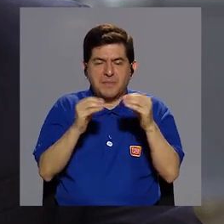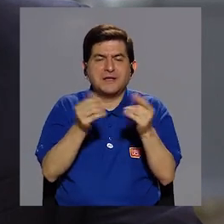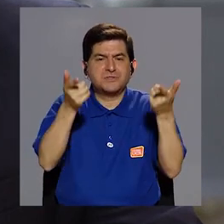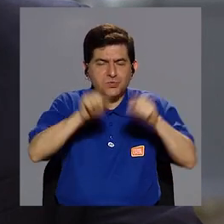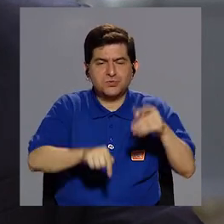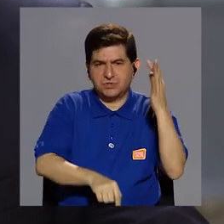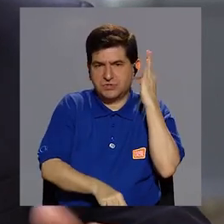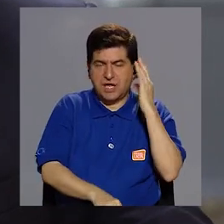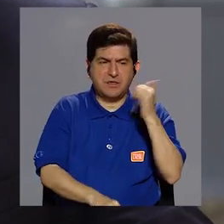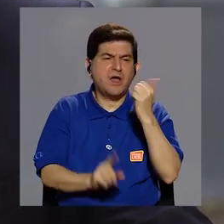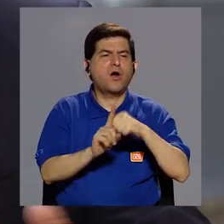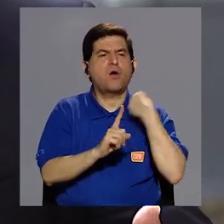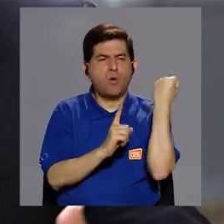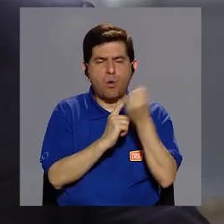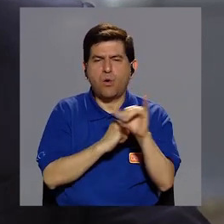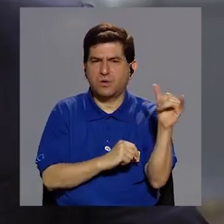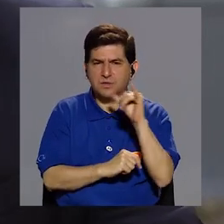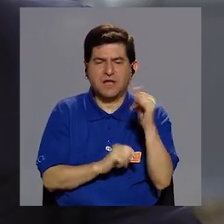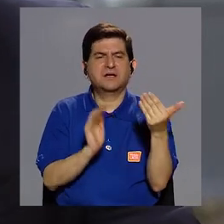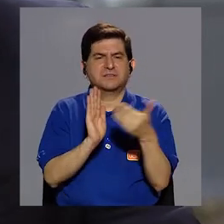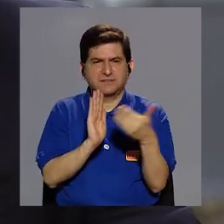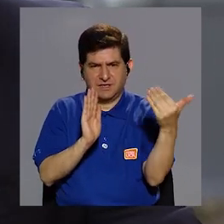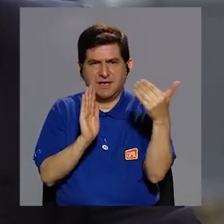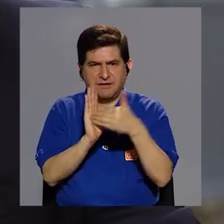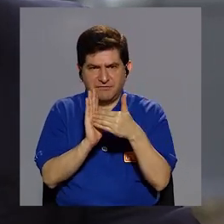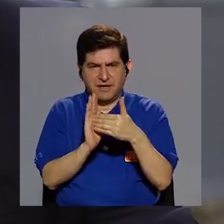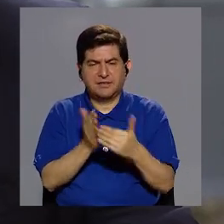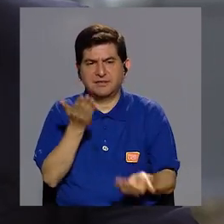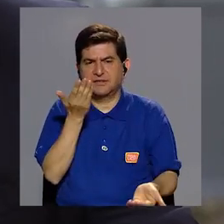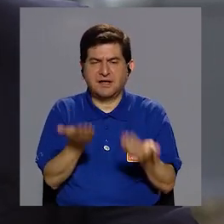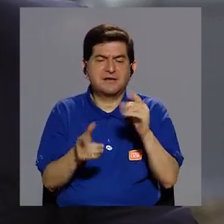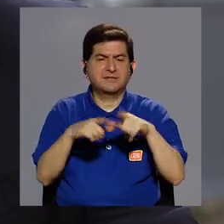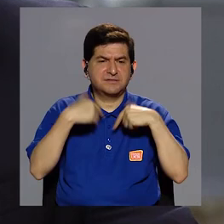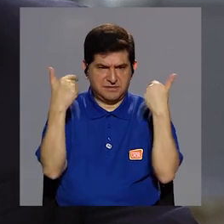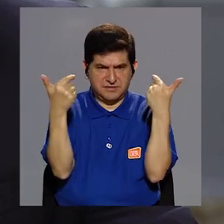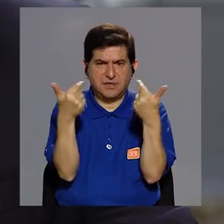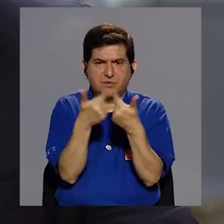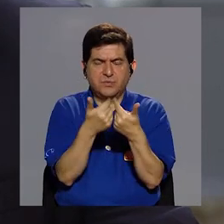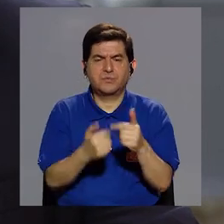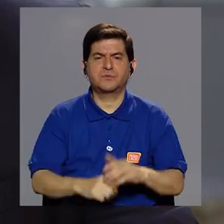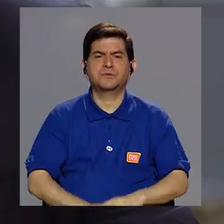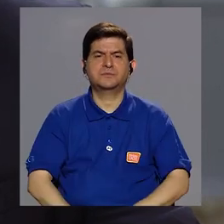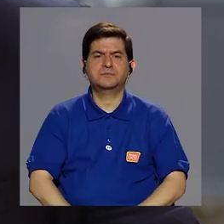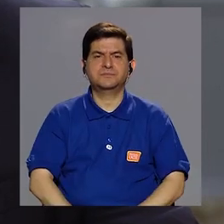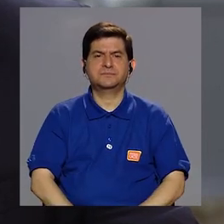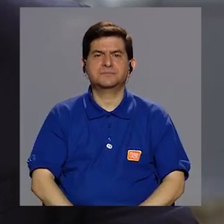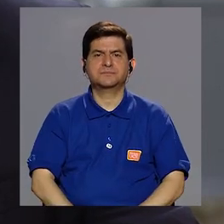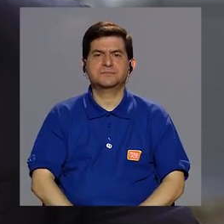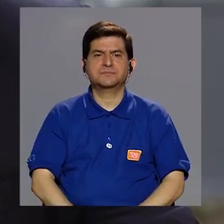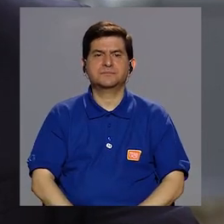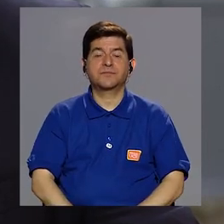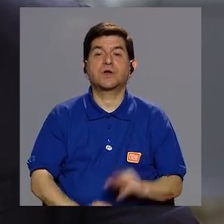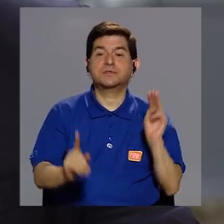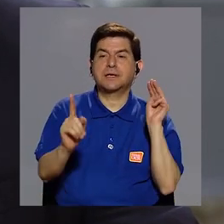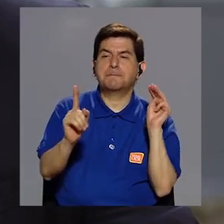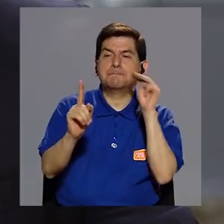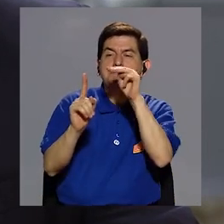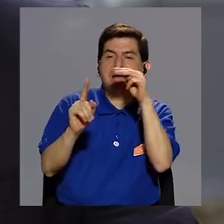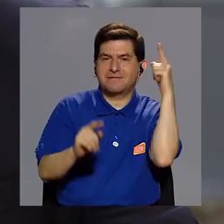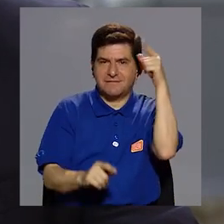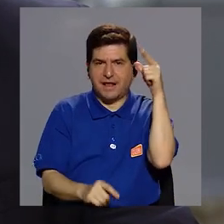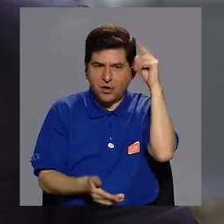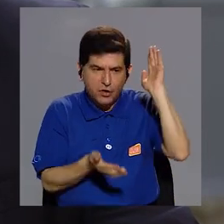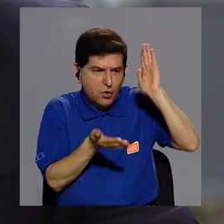en las mujeres. Hay otras condiciones también que afectan más a este grupo y entonces la meta es,